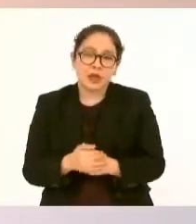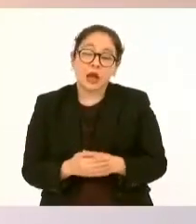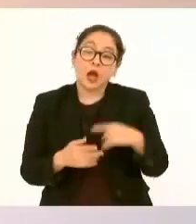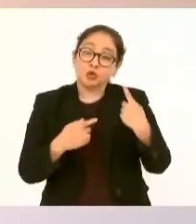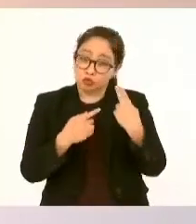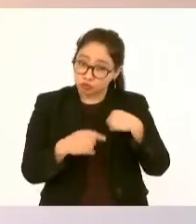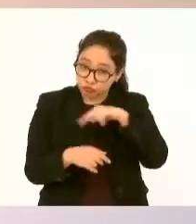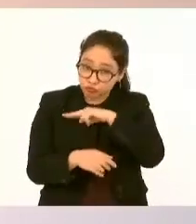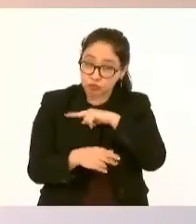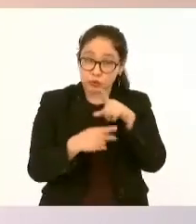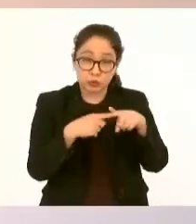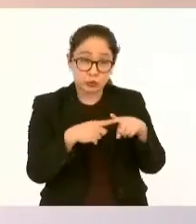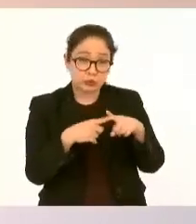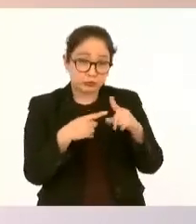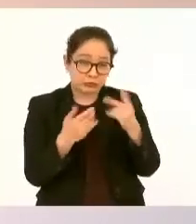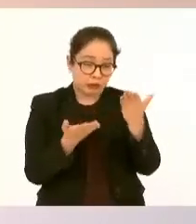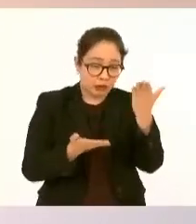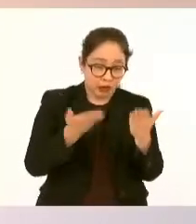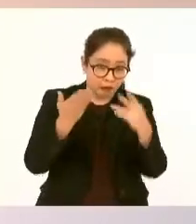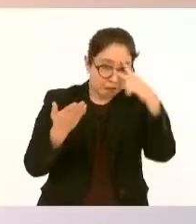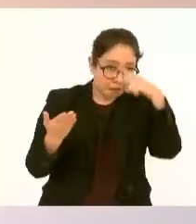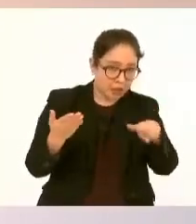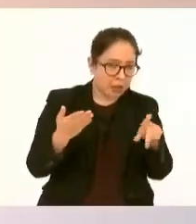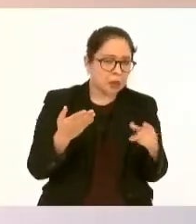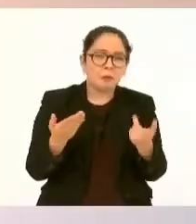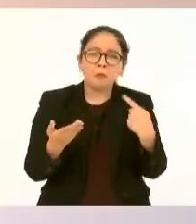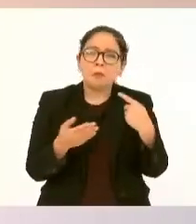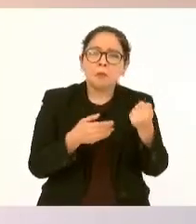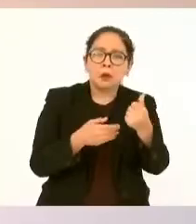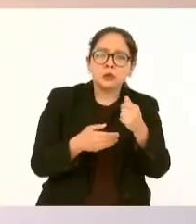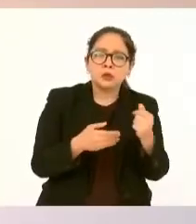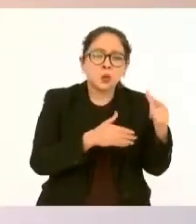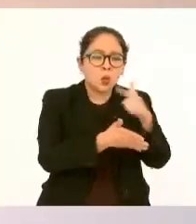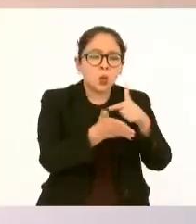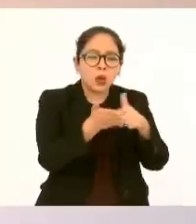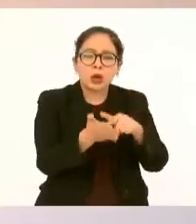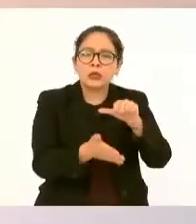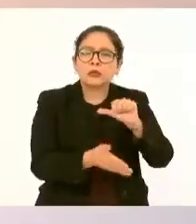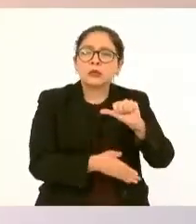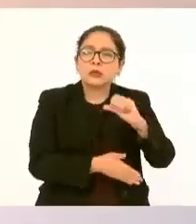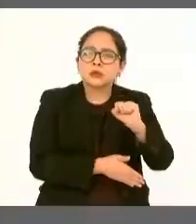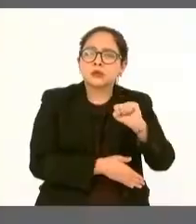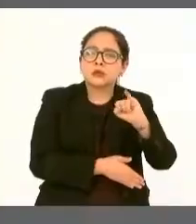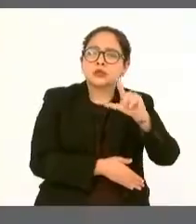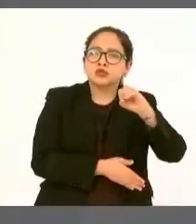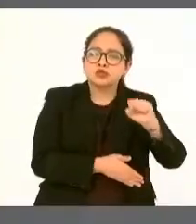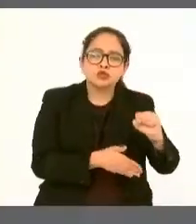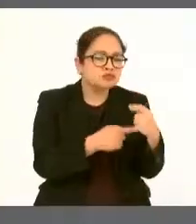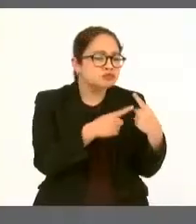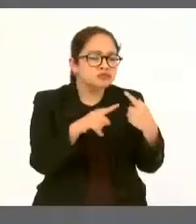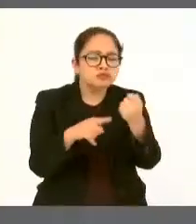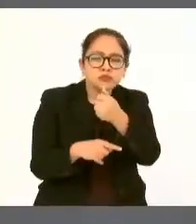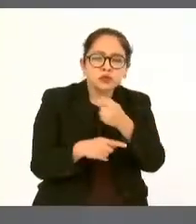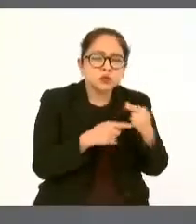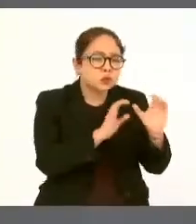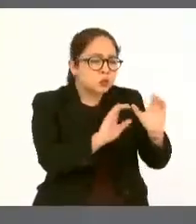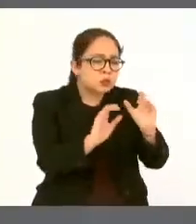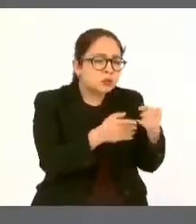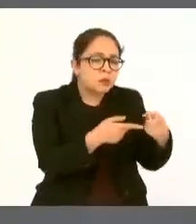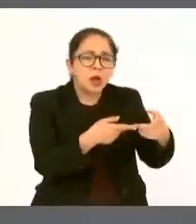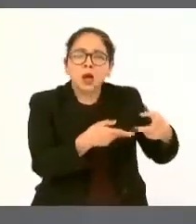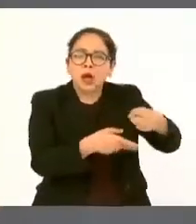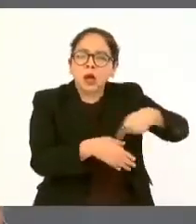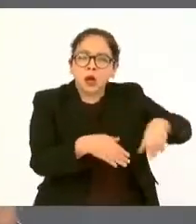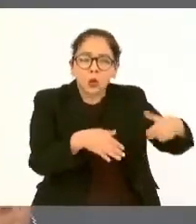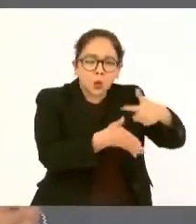europeos y con otros países del mundo porque nosotros no